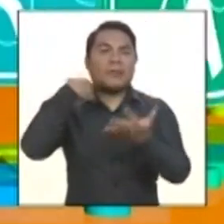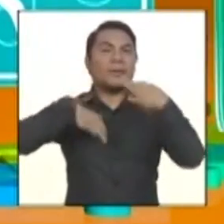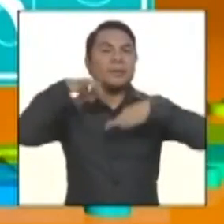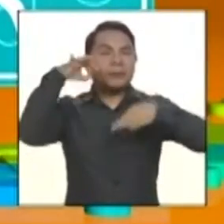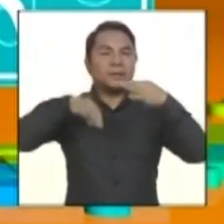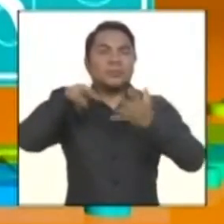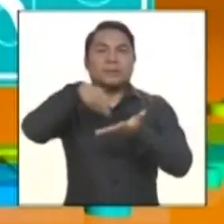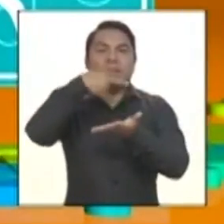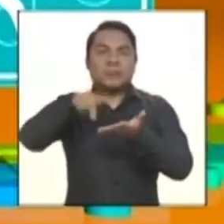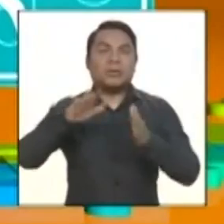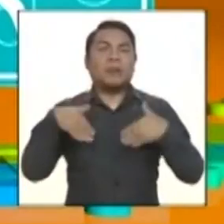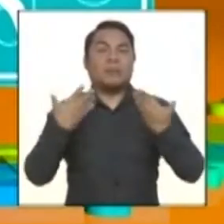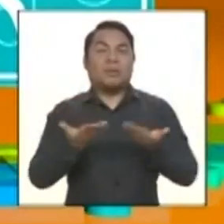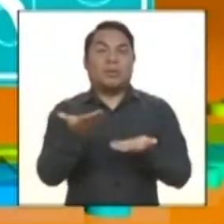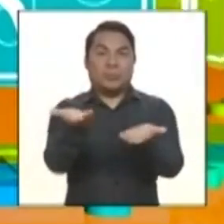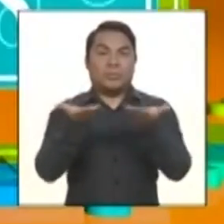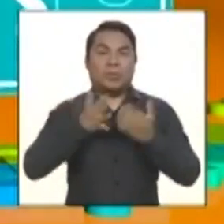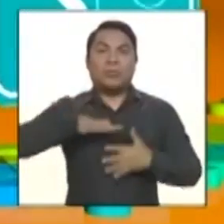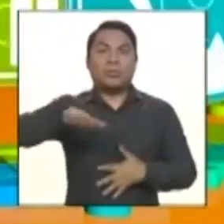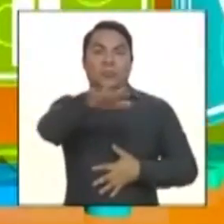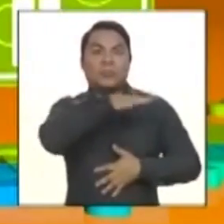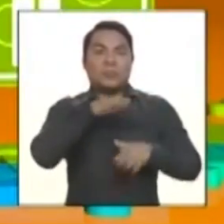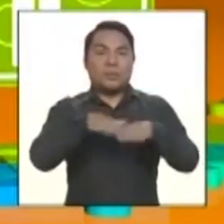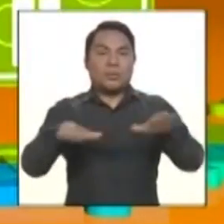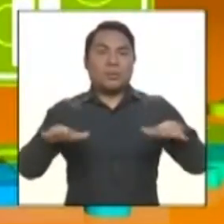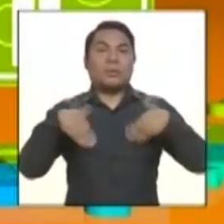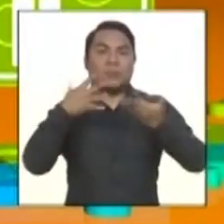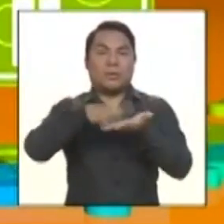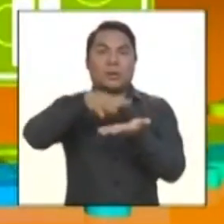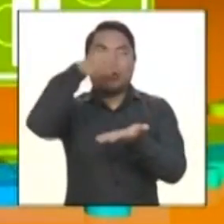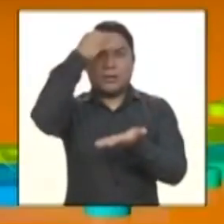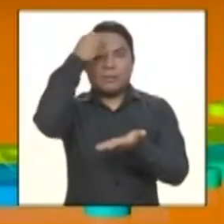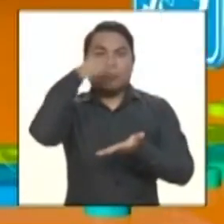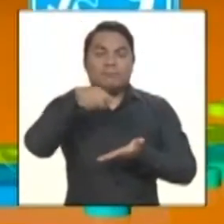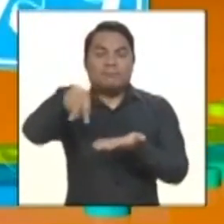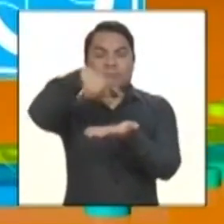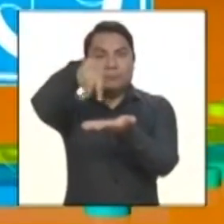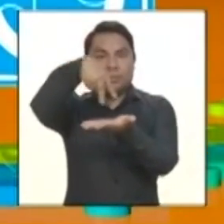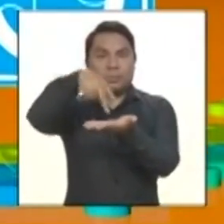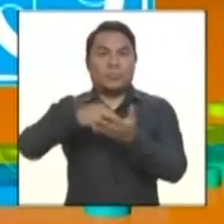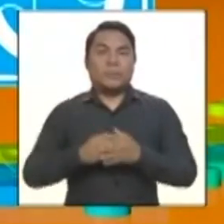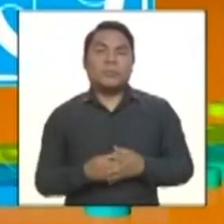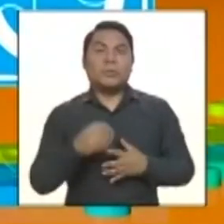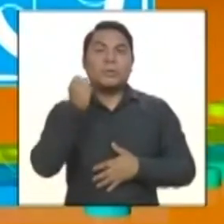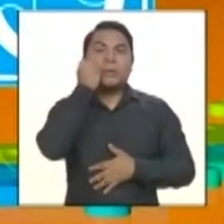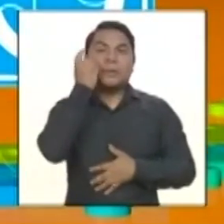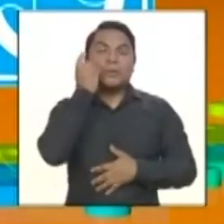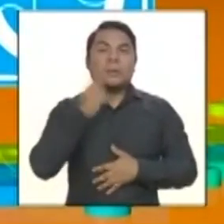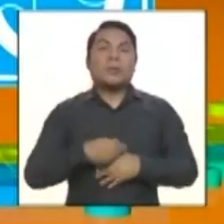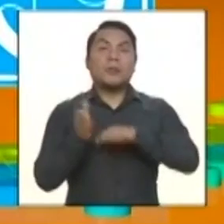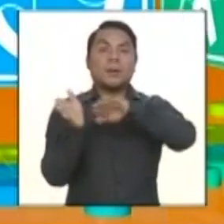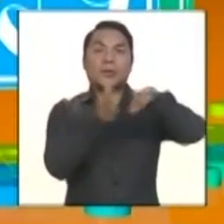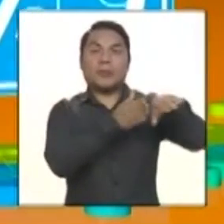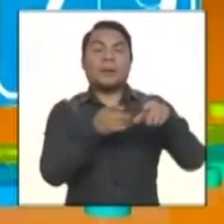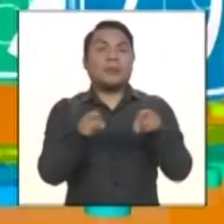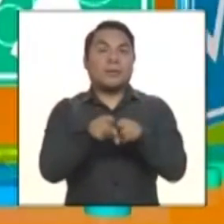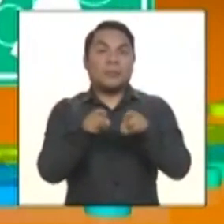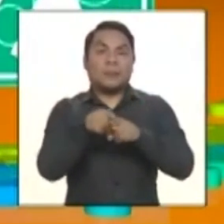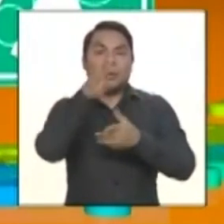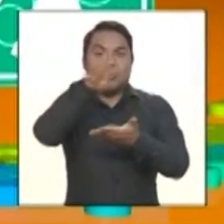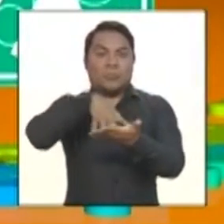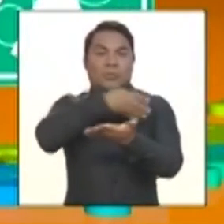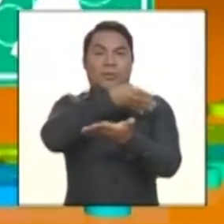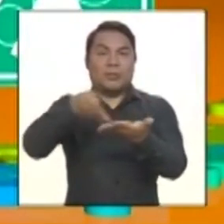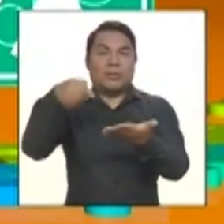y a invitarlas a las demás niñas que puedan aprender lo que es el psicovalet Down, ¿no? Y no podía faltar la